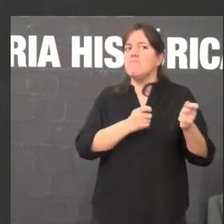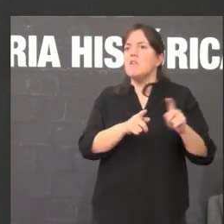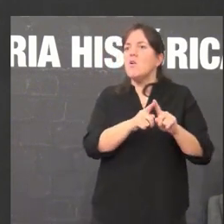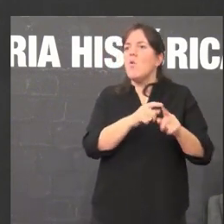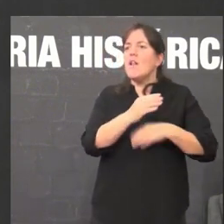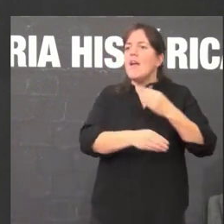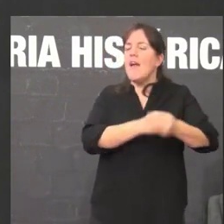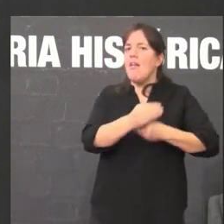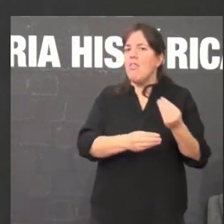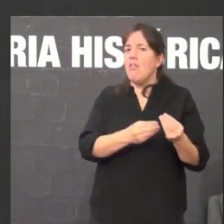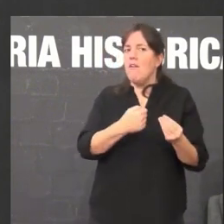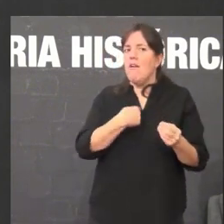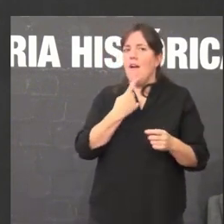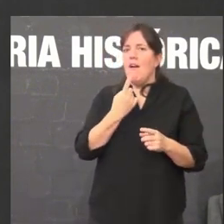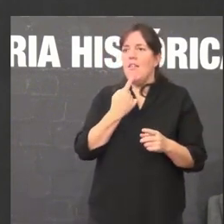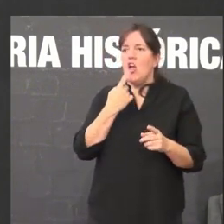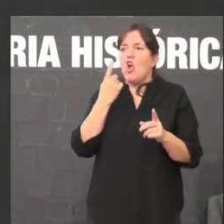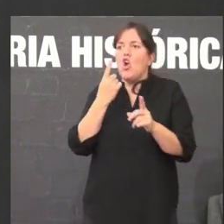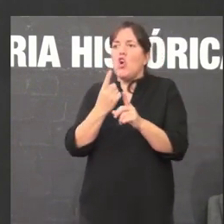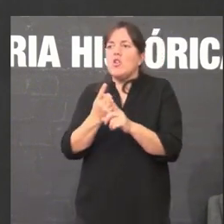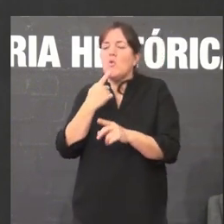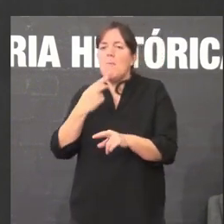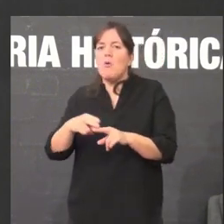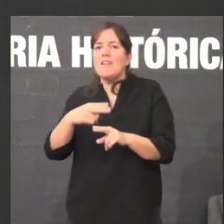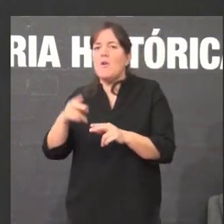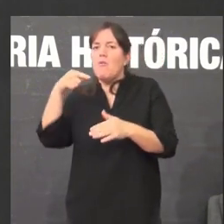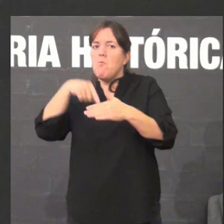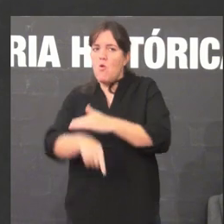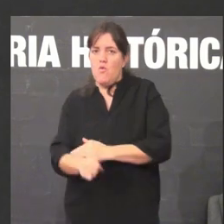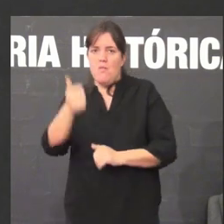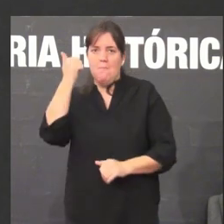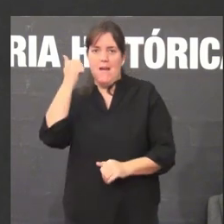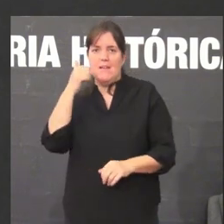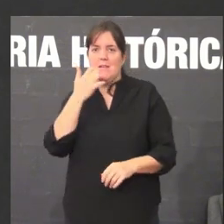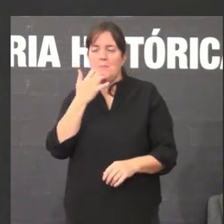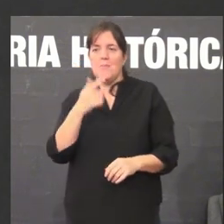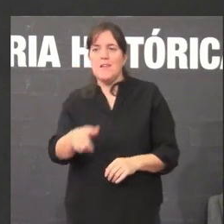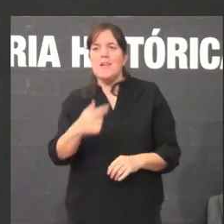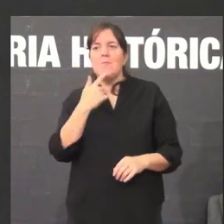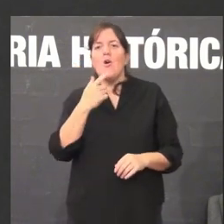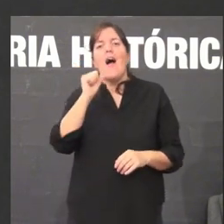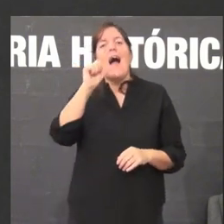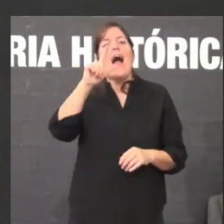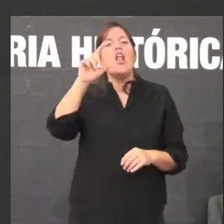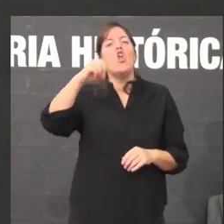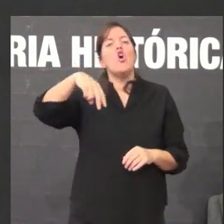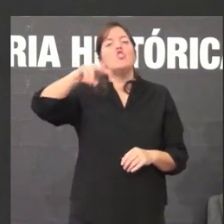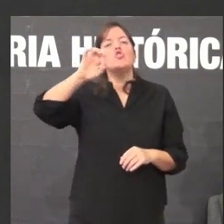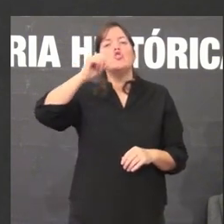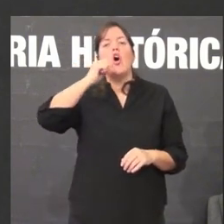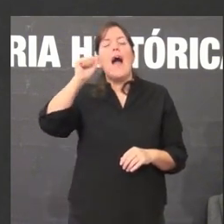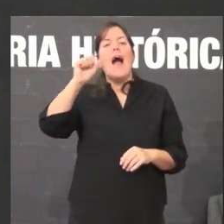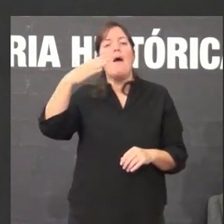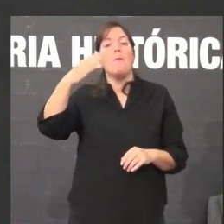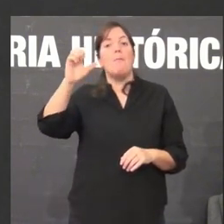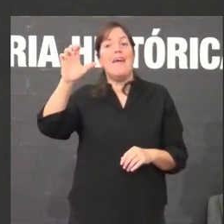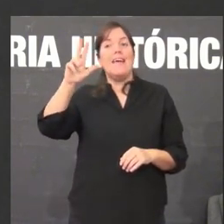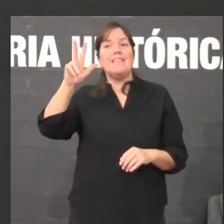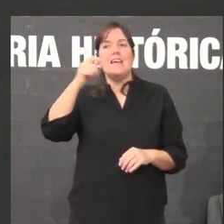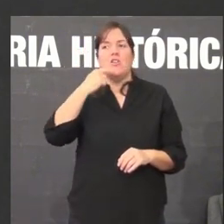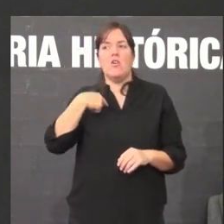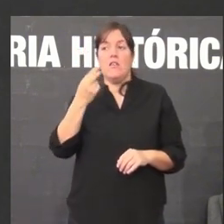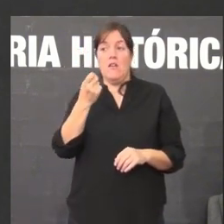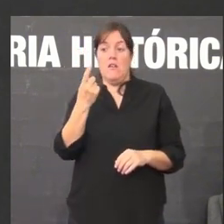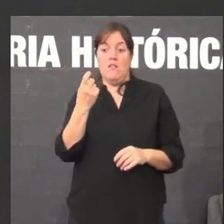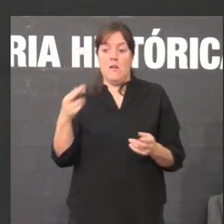raíces moito máis profundas. Por exemplo, grazas a Loiso Valleiro o Piñón o seu último traballo que necesitamos reeditar,